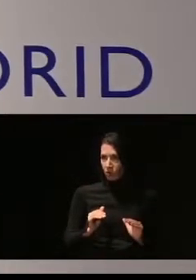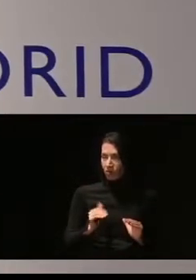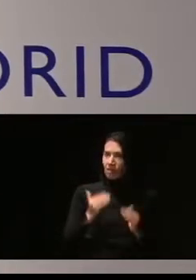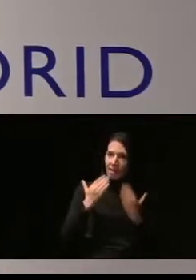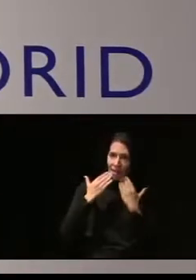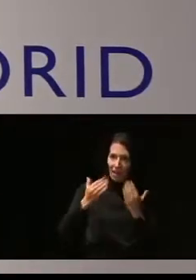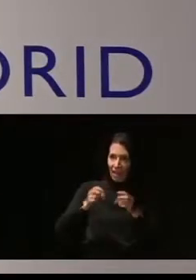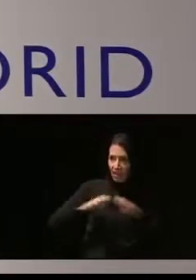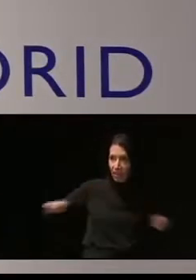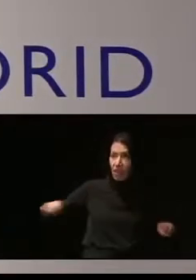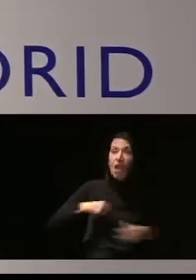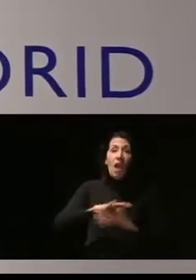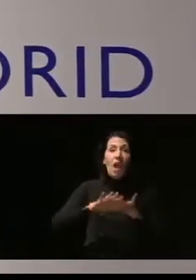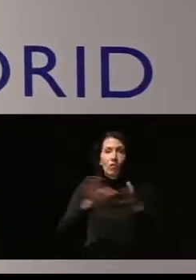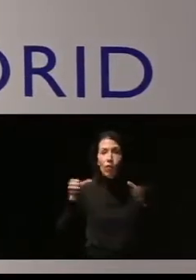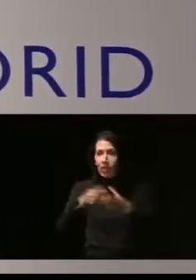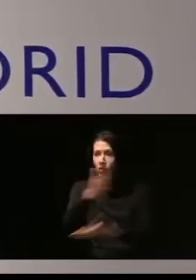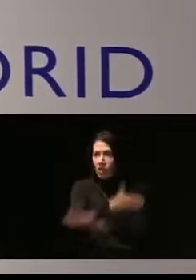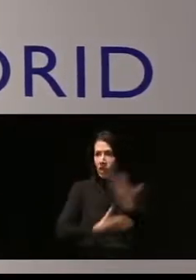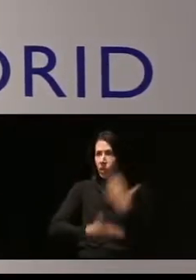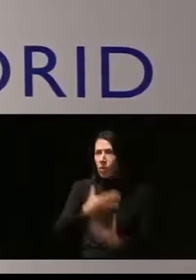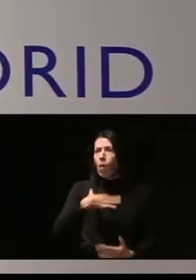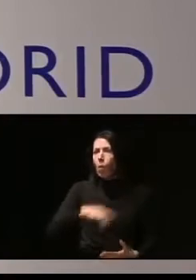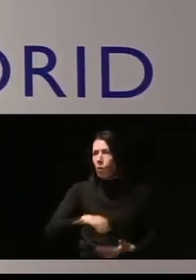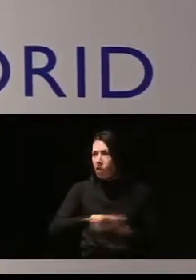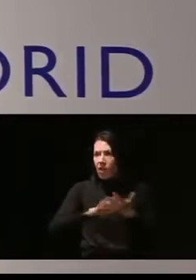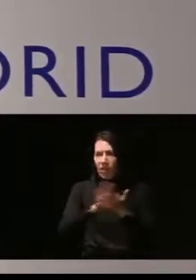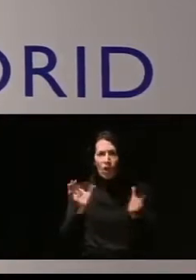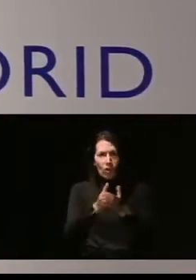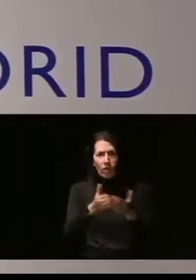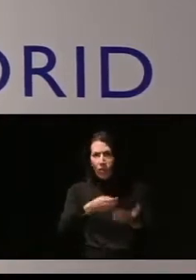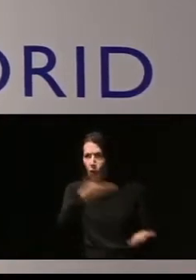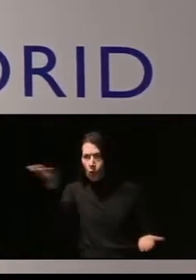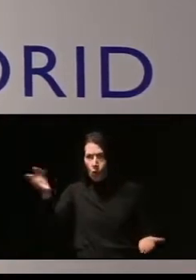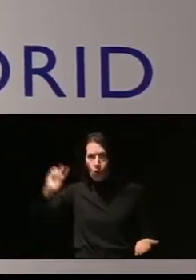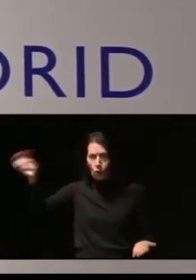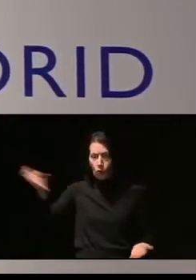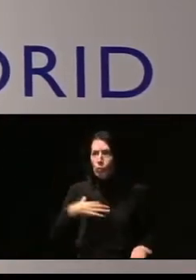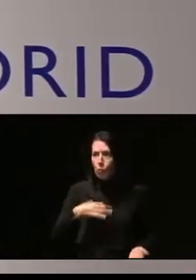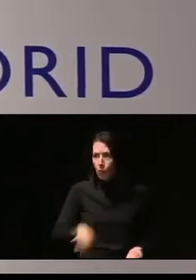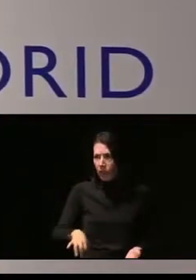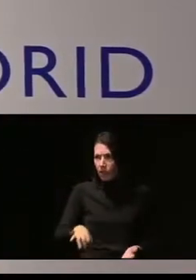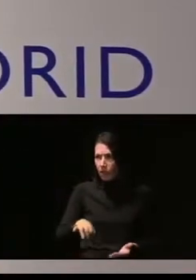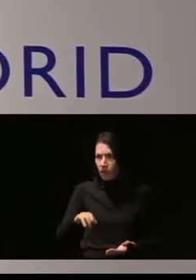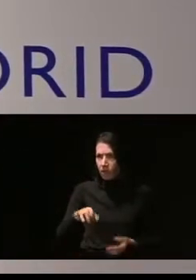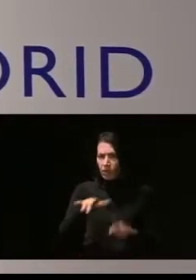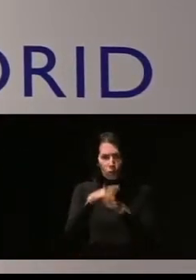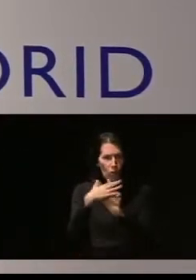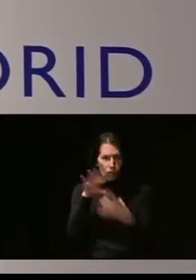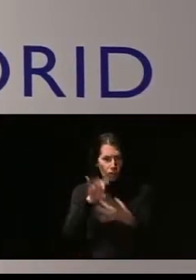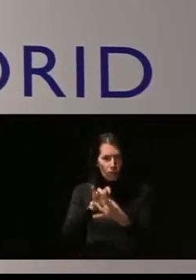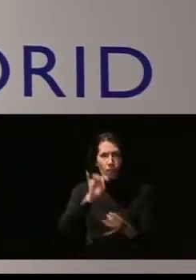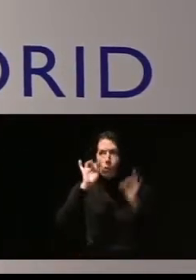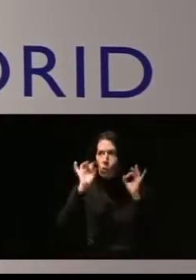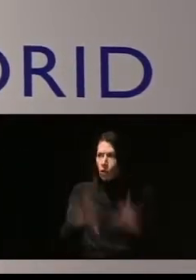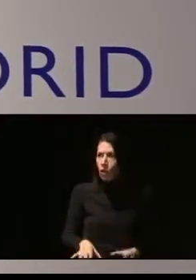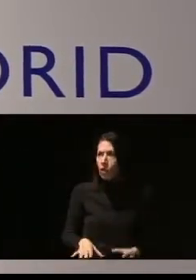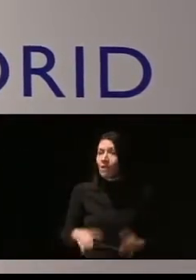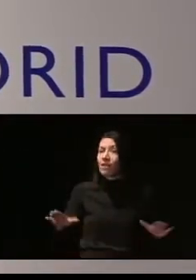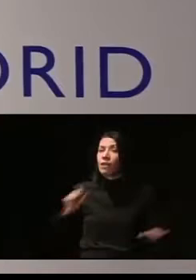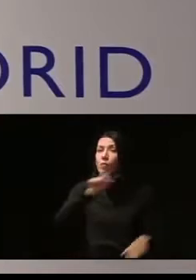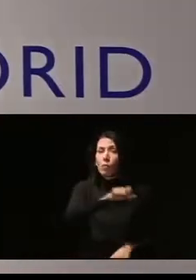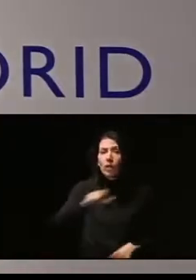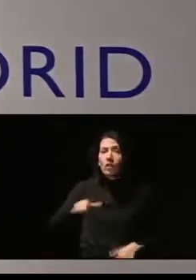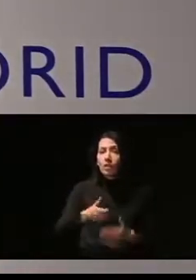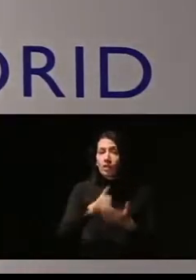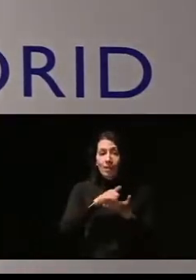Y hablo de este colectivo, pero podría hablar de cualquier otro colectivo. El caso es que la gente, las